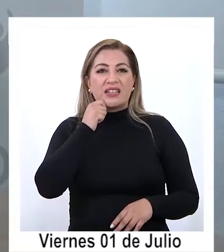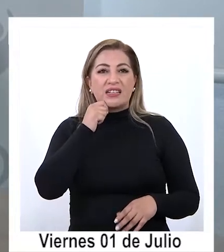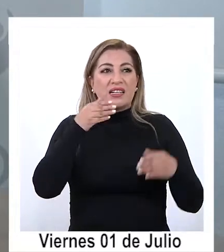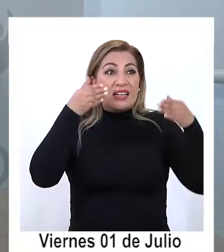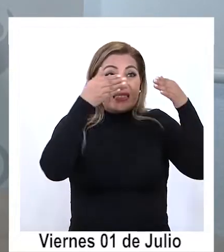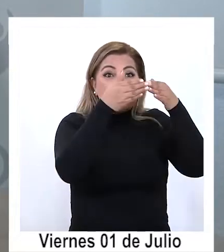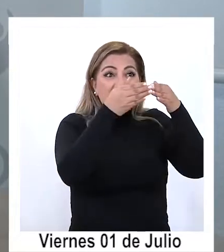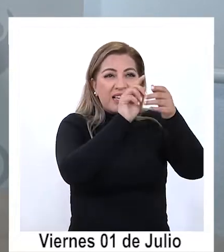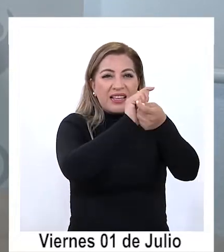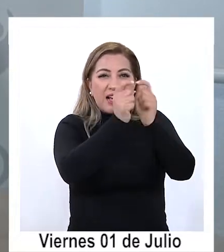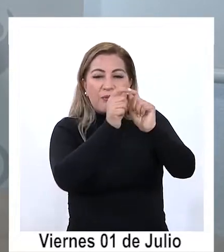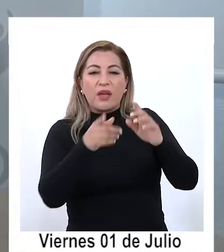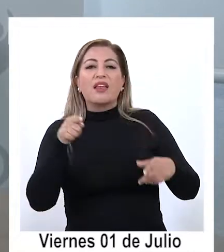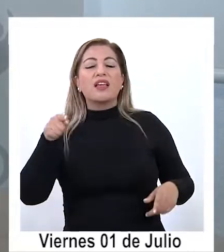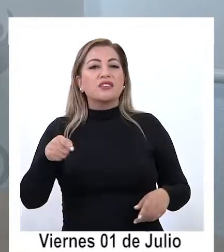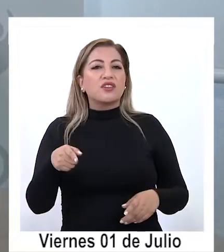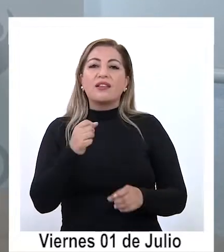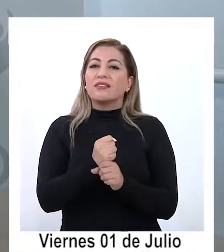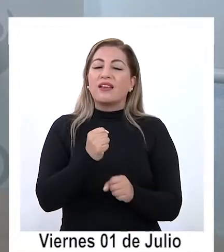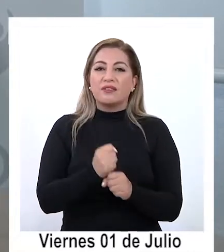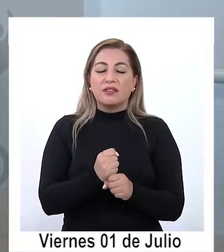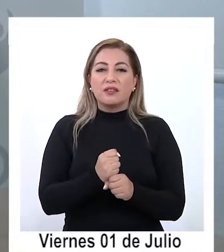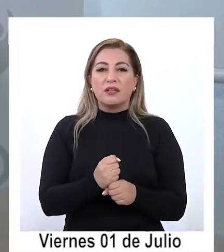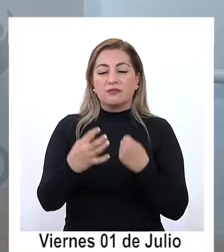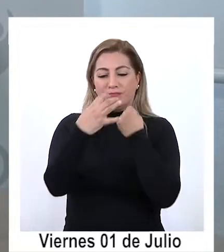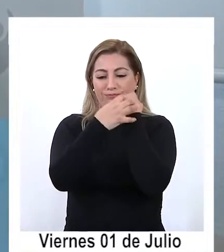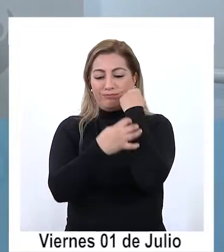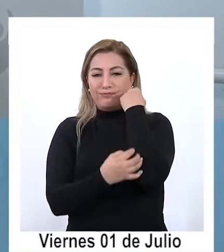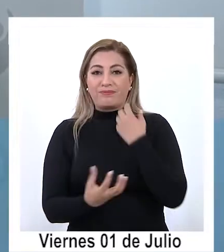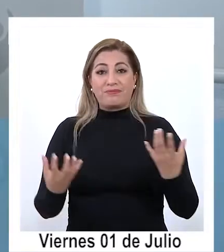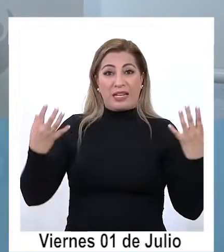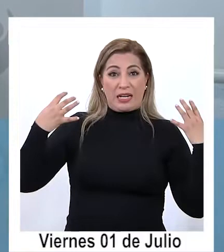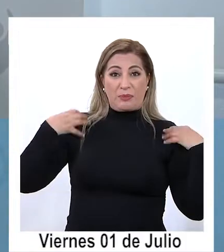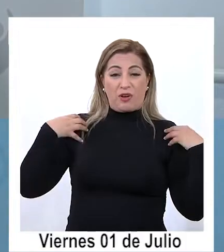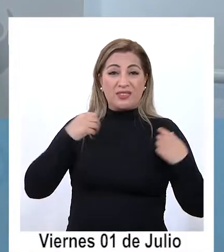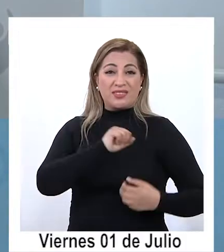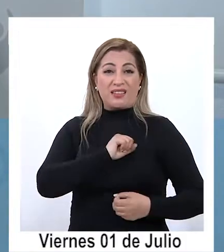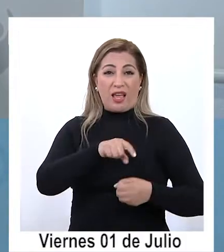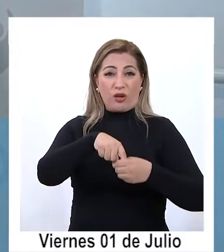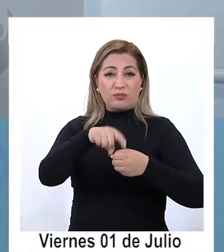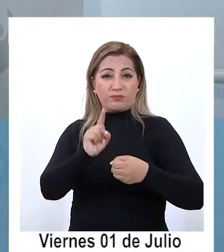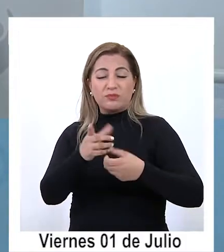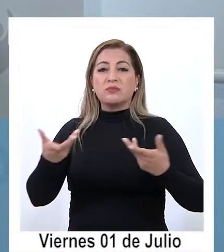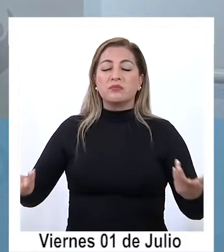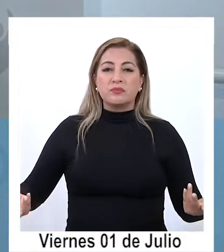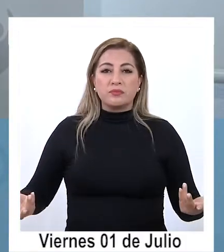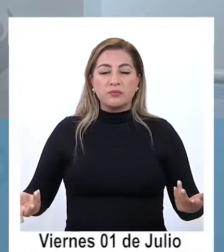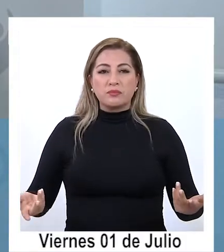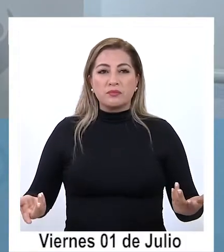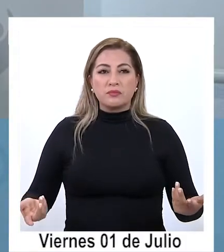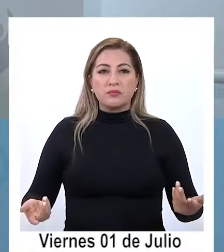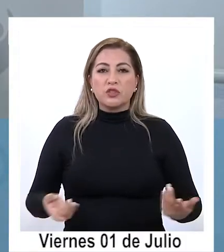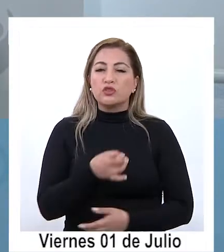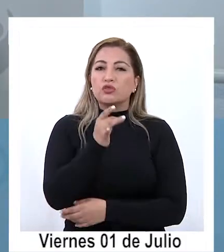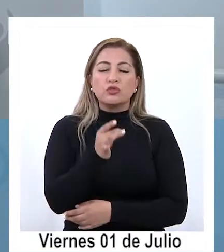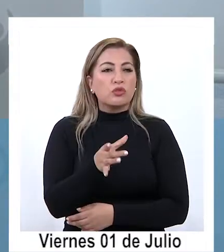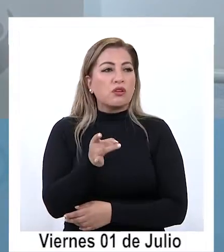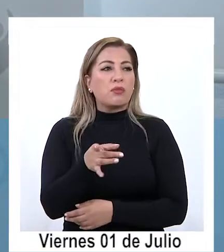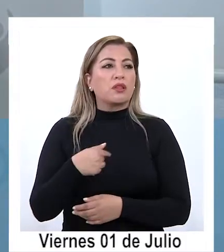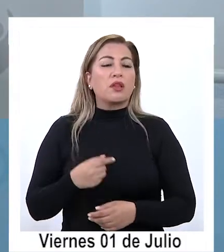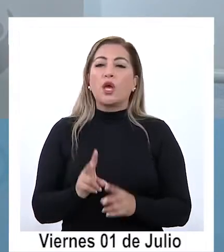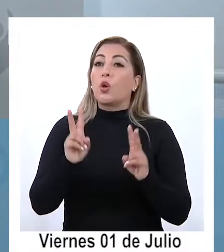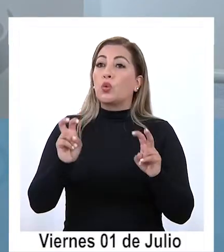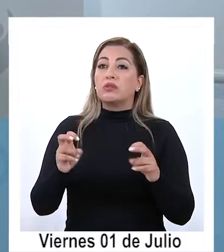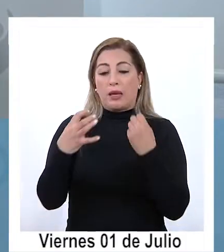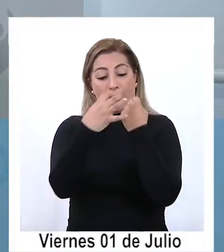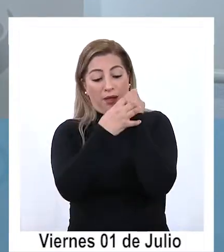esa ha sido la línea del gobierno la regionalización y la descentralización y la descentralización no solo pasa por un tema